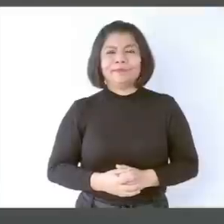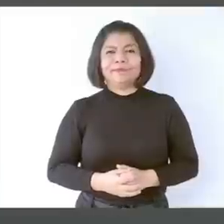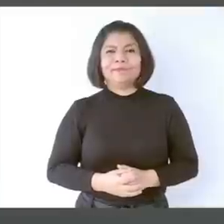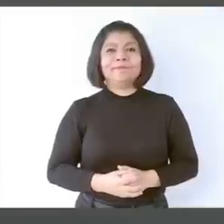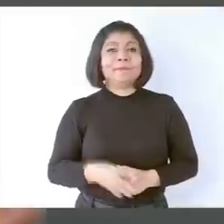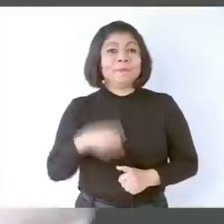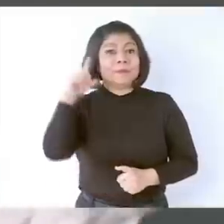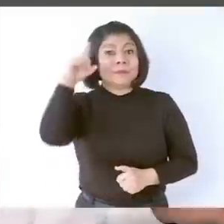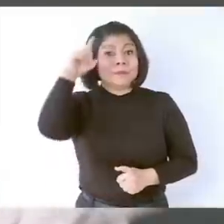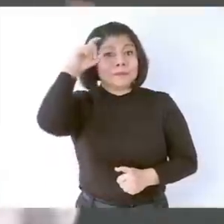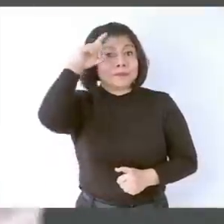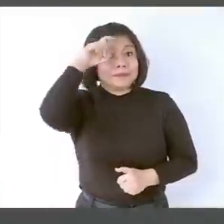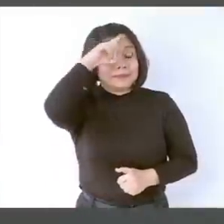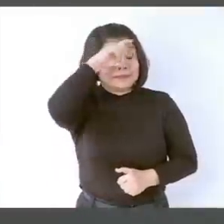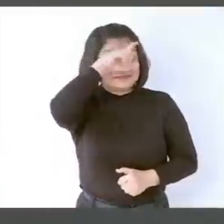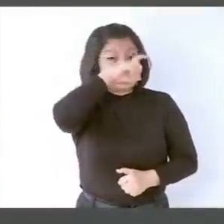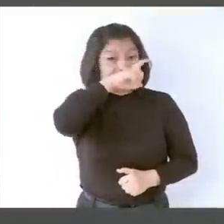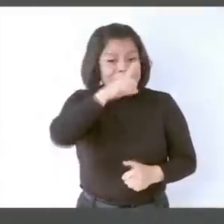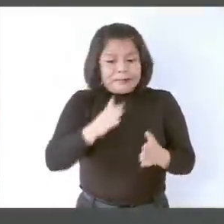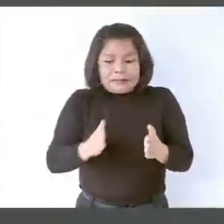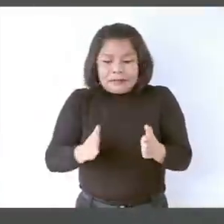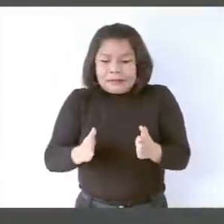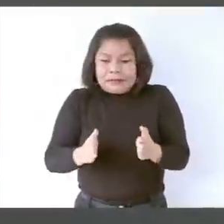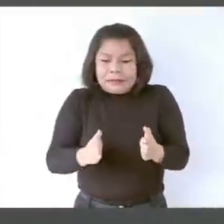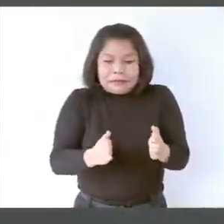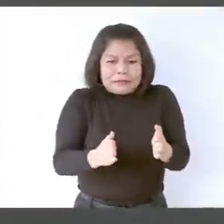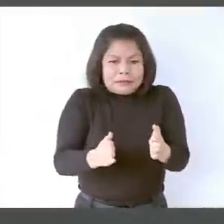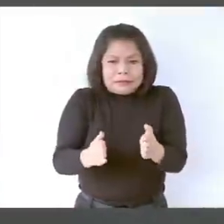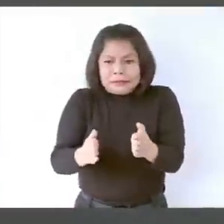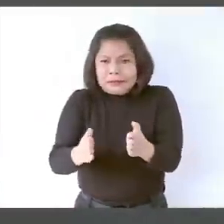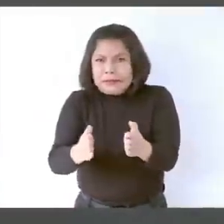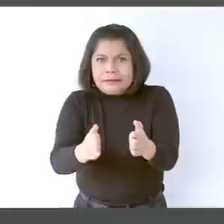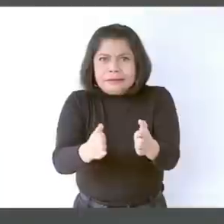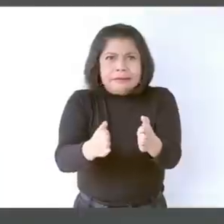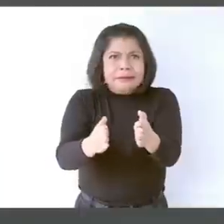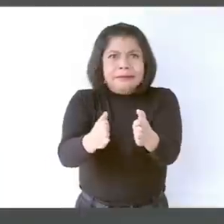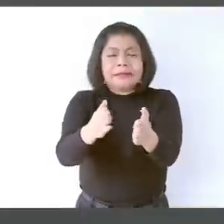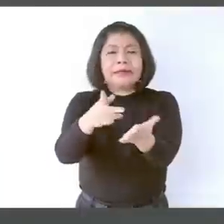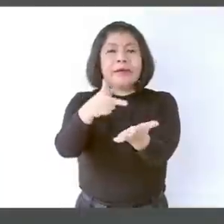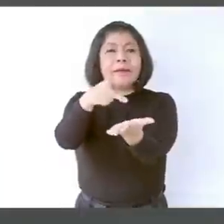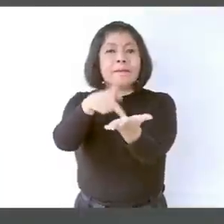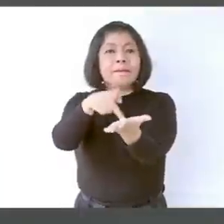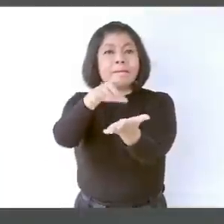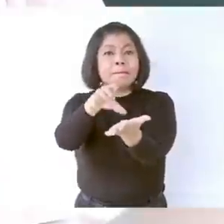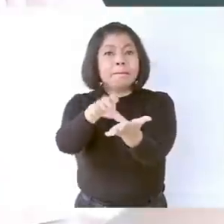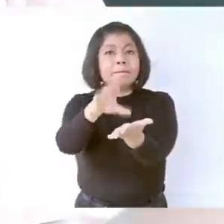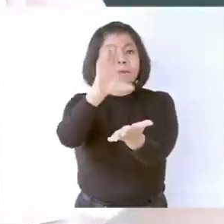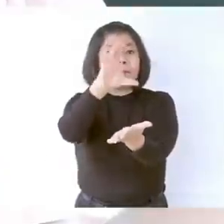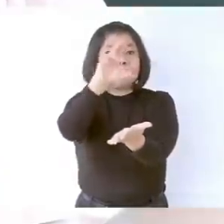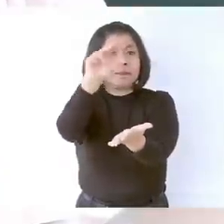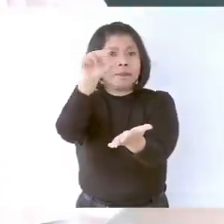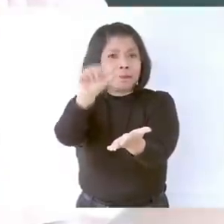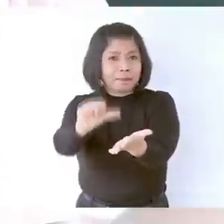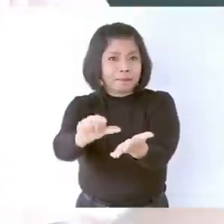era este tramo de playa a Cancún,